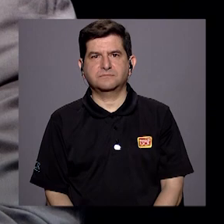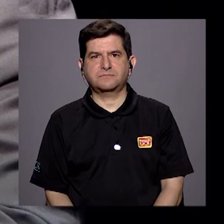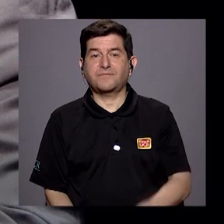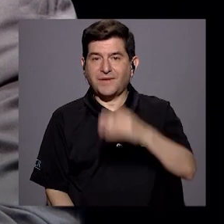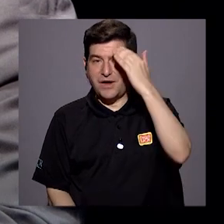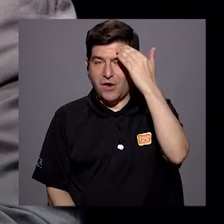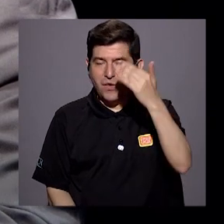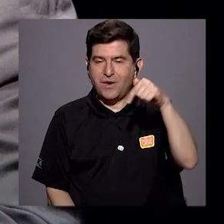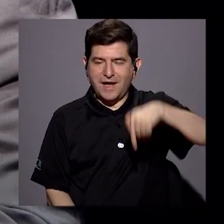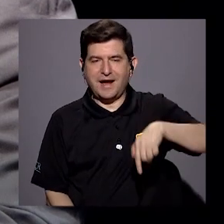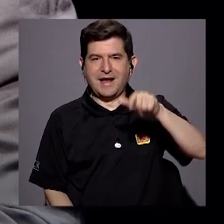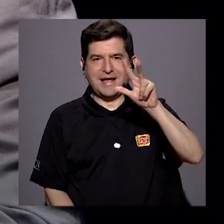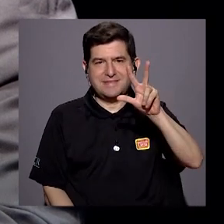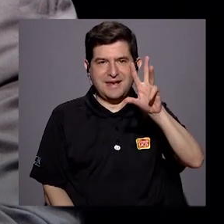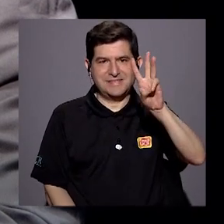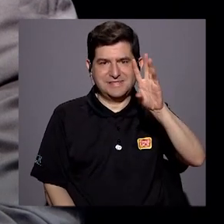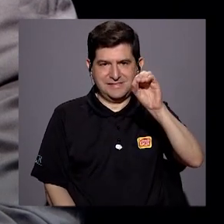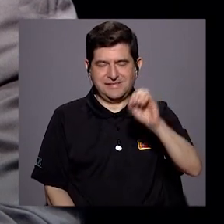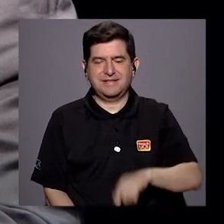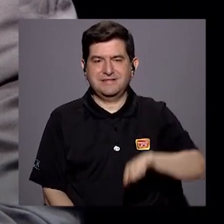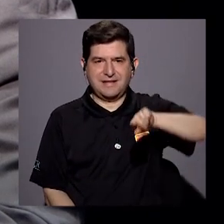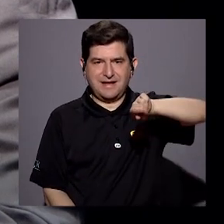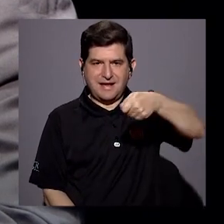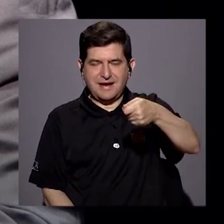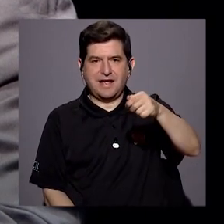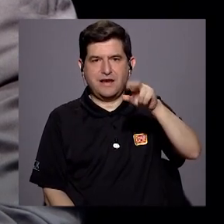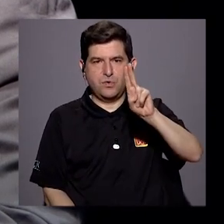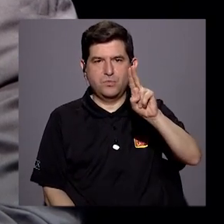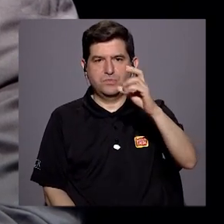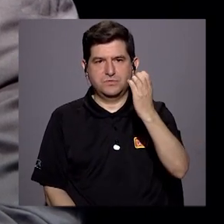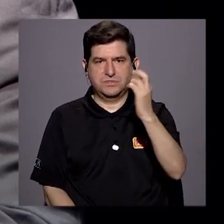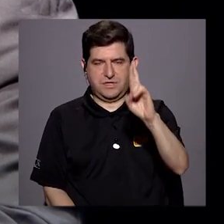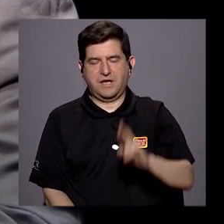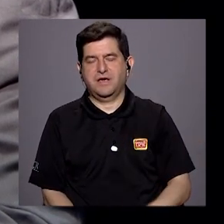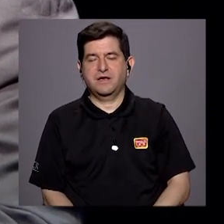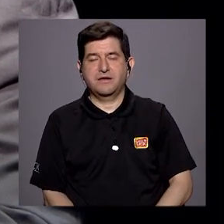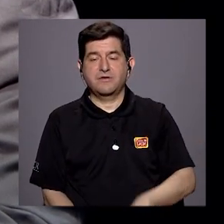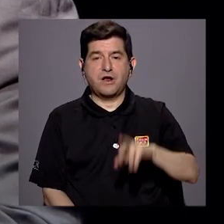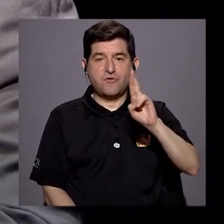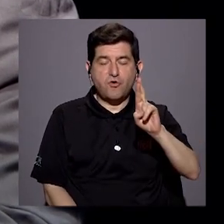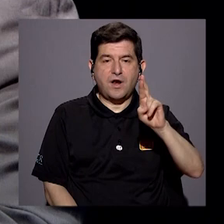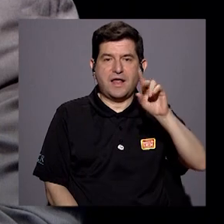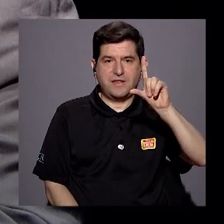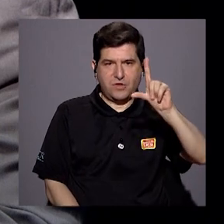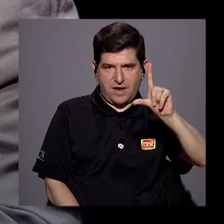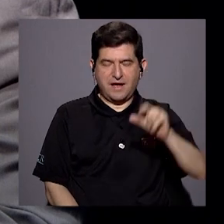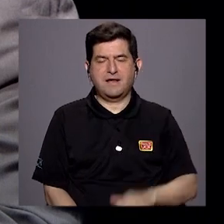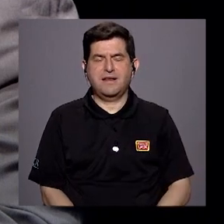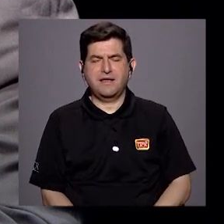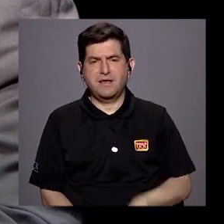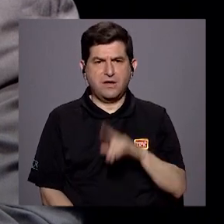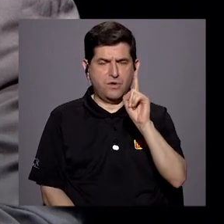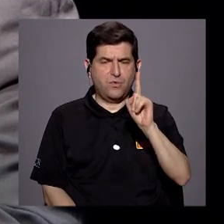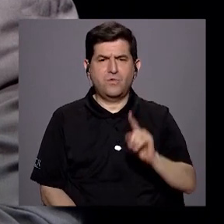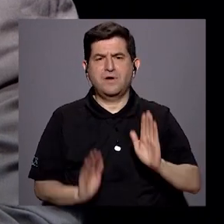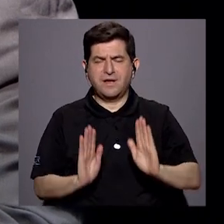Hola, estamos en 360 en el canal Universidad de Costa Rica con don Rolando Laclé, un extraordinario